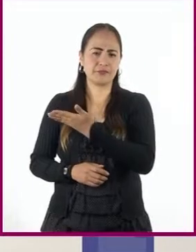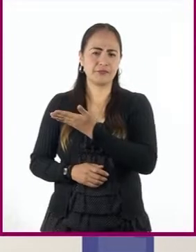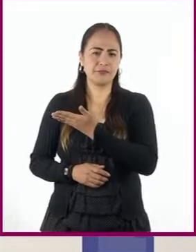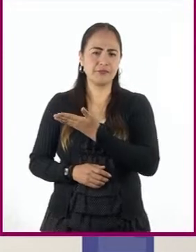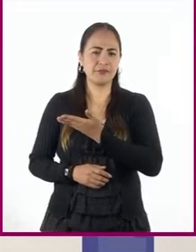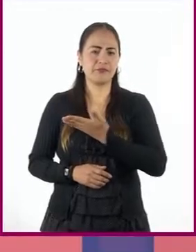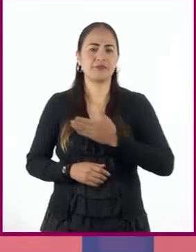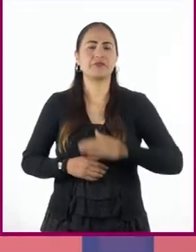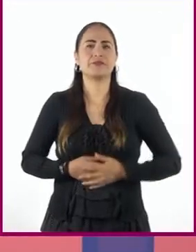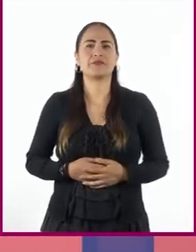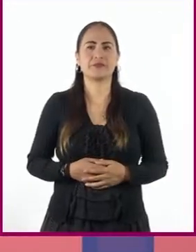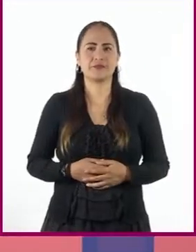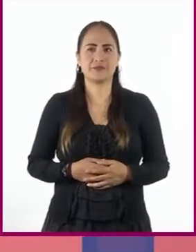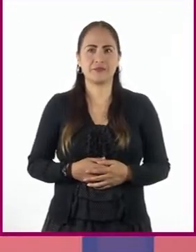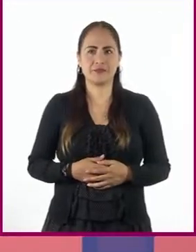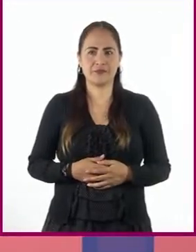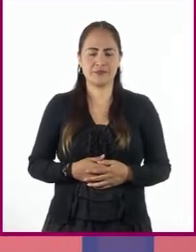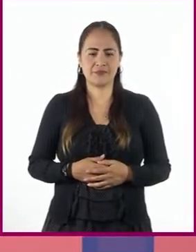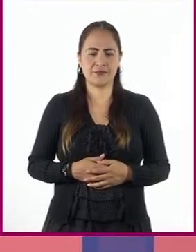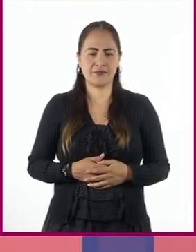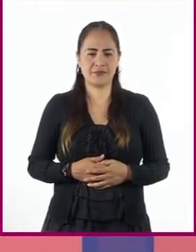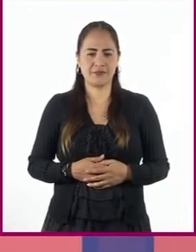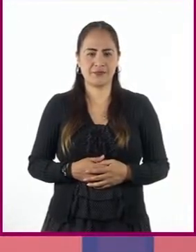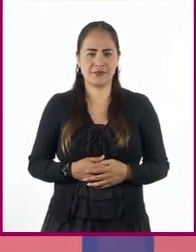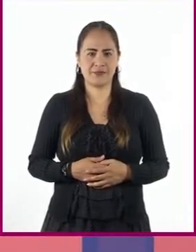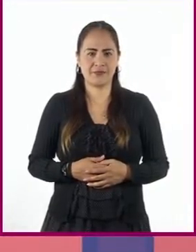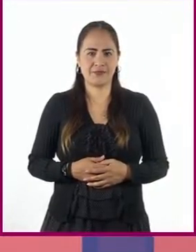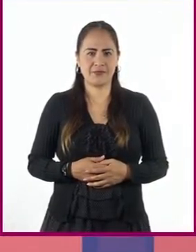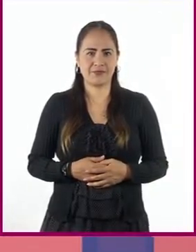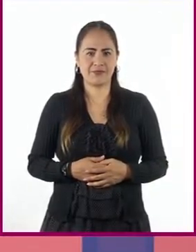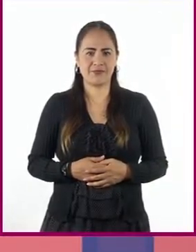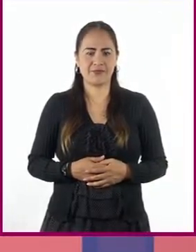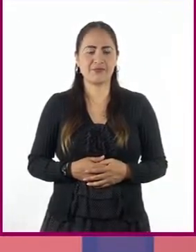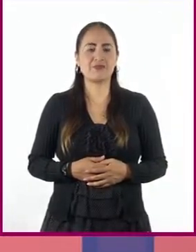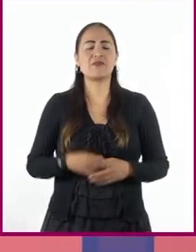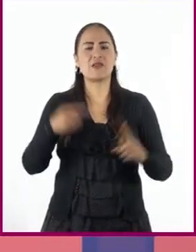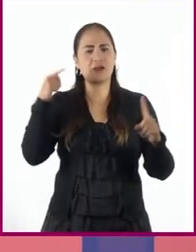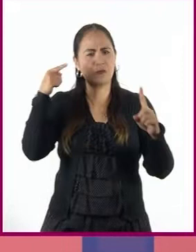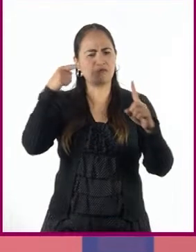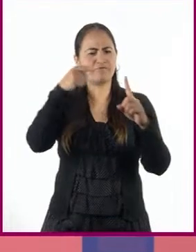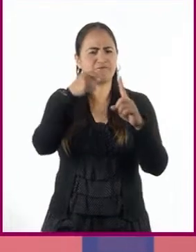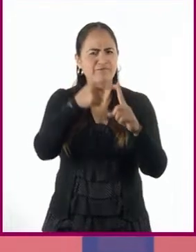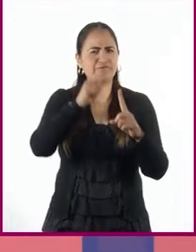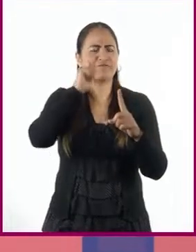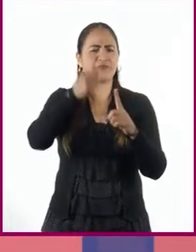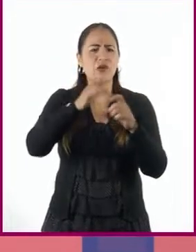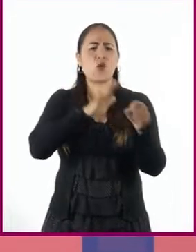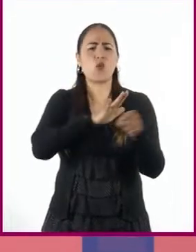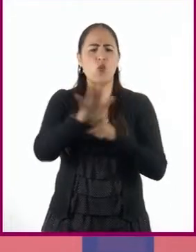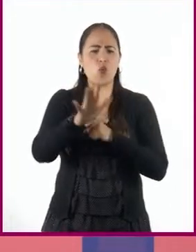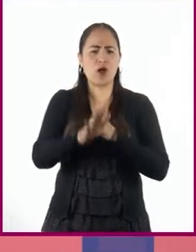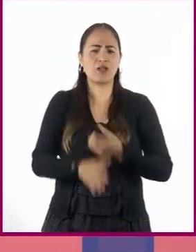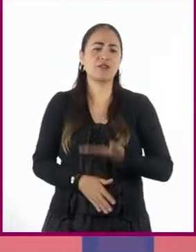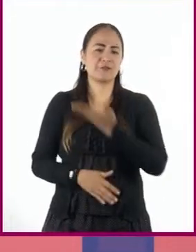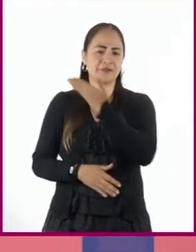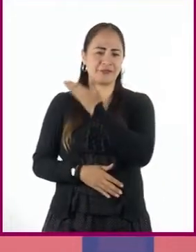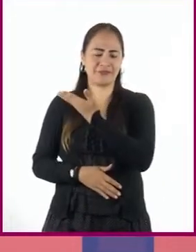participa en una mesa redonda sobre un tema específico y nos centraremos en el propósito de